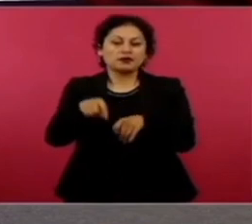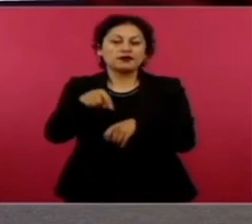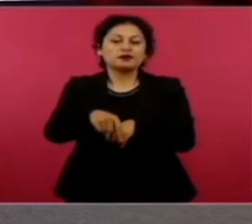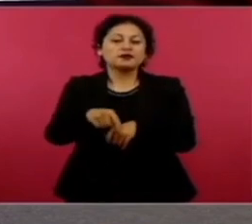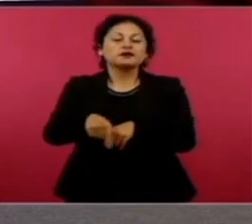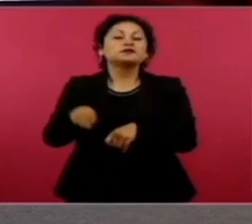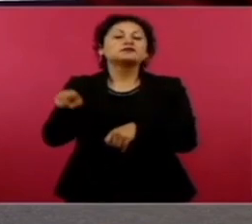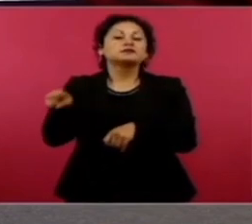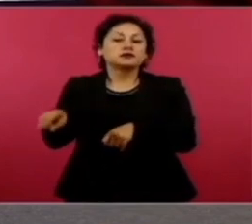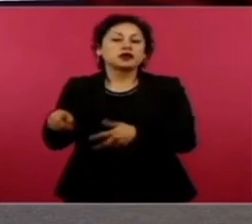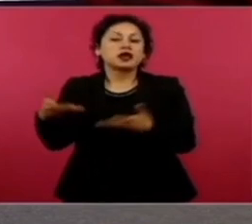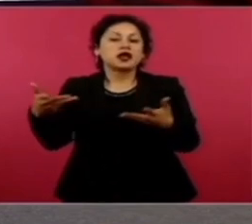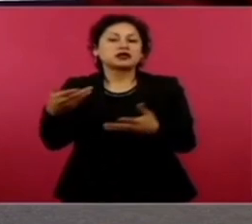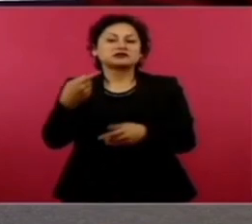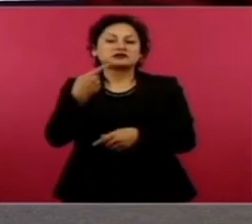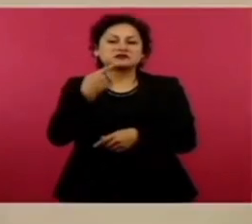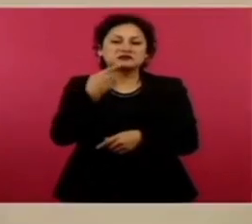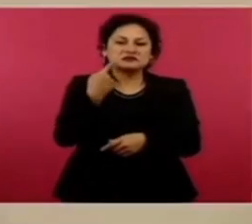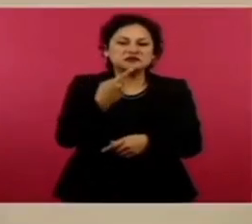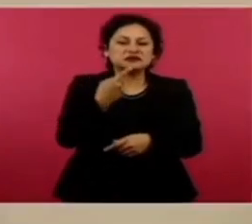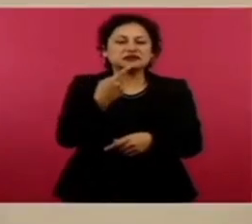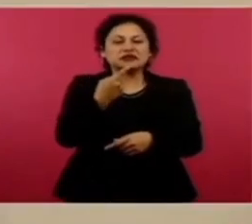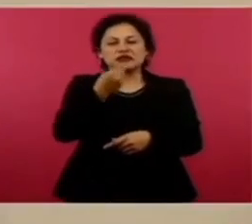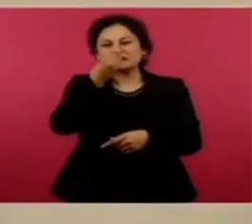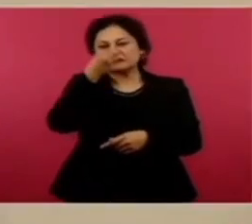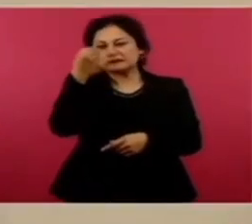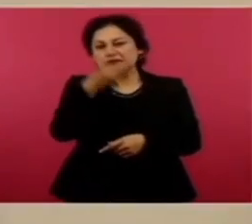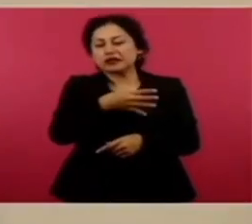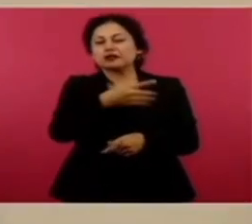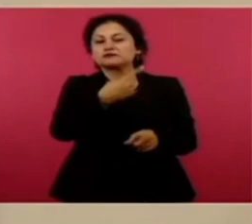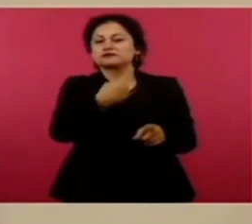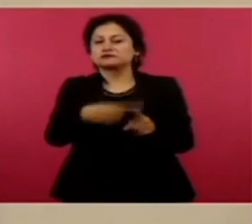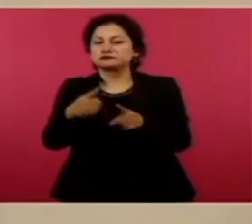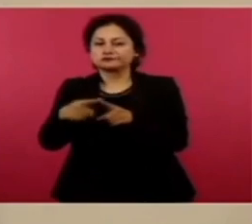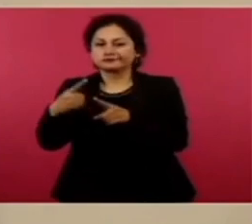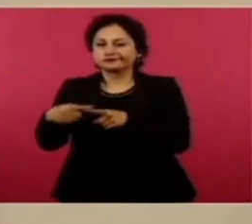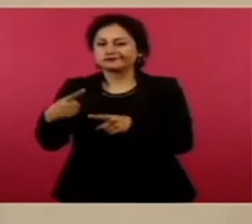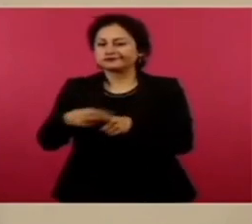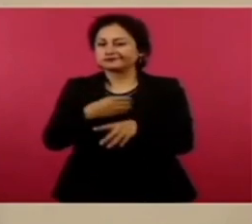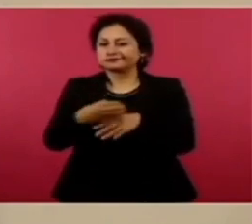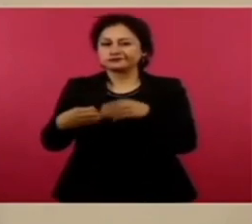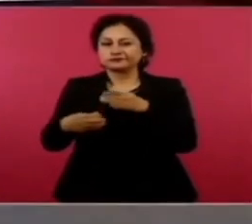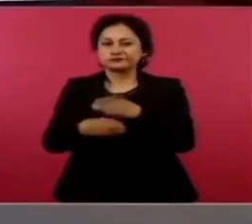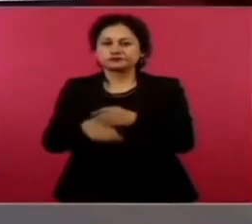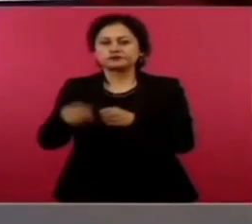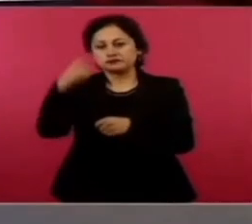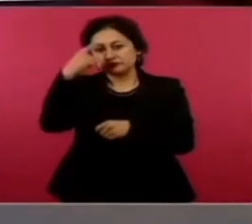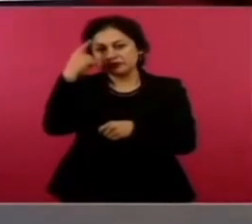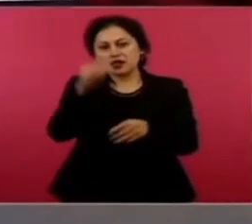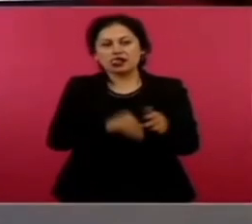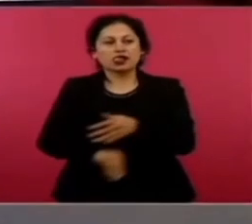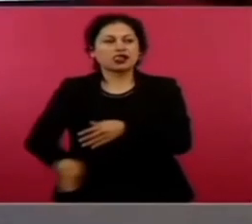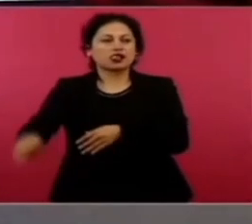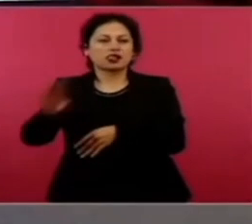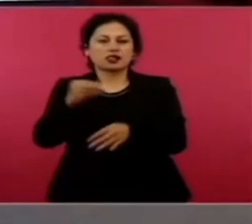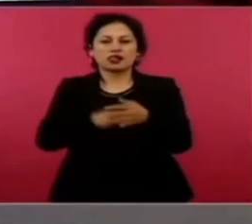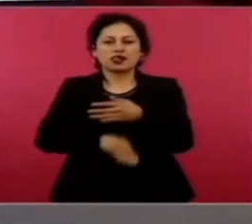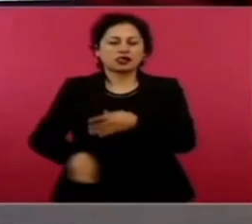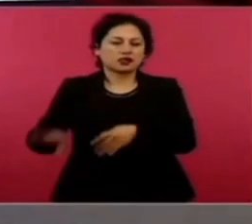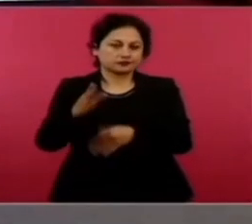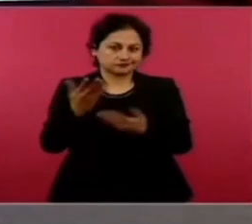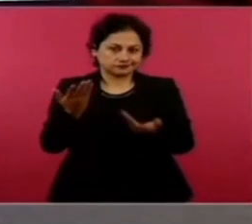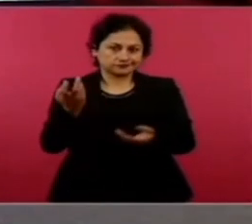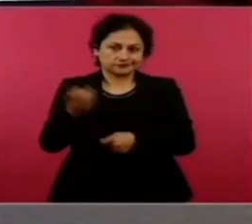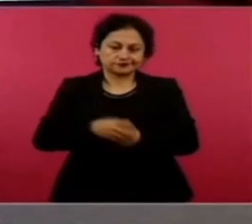ahí se realizaba un convivio, obstruyendo de manera indebida la población Amagan a los asistentes con arma de fuego para despojarlo de sus